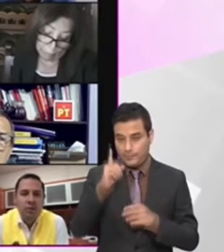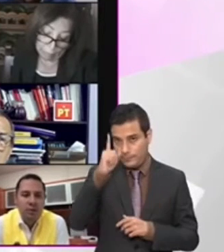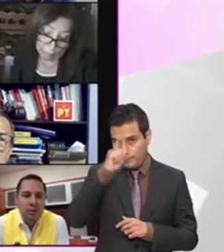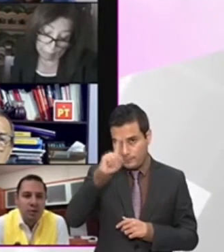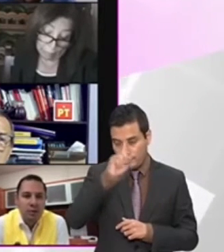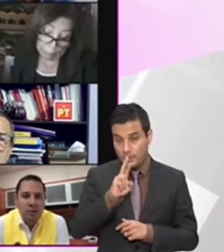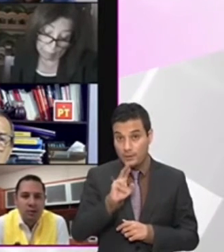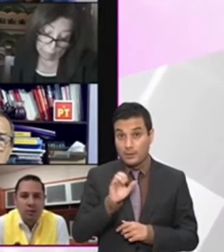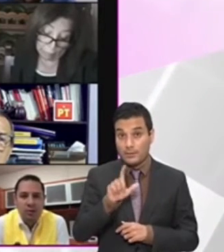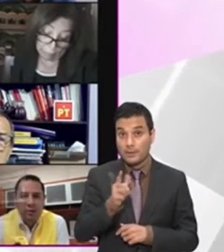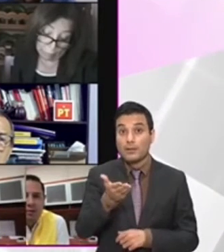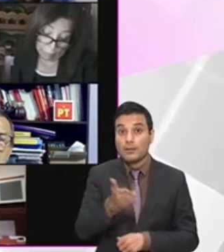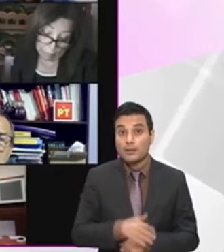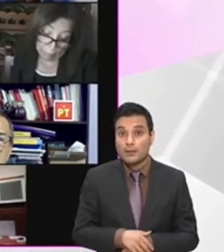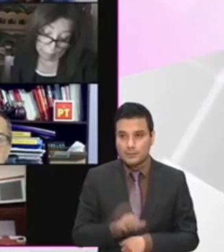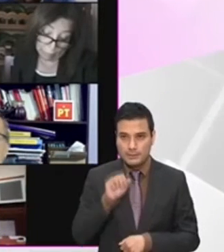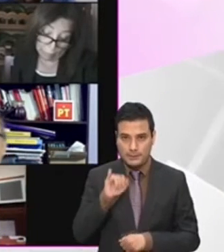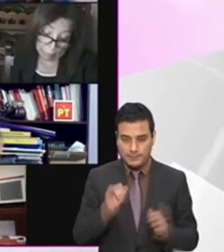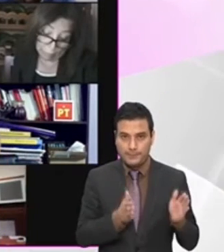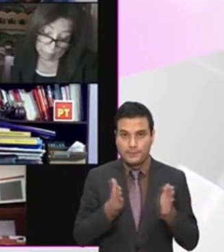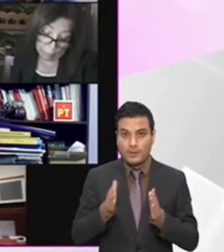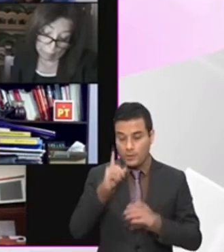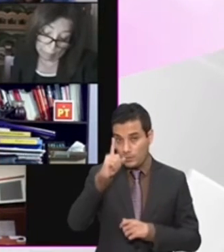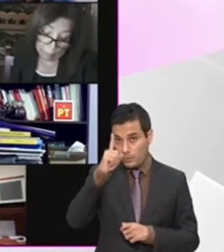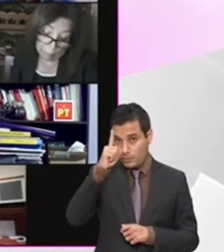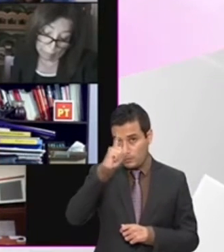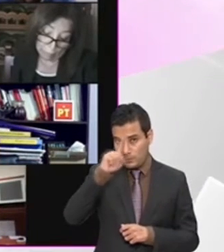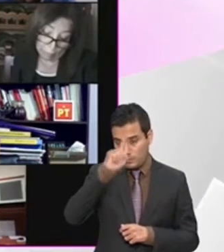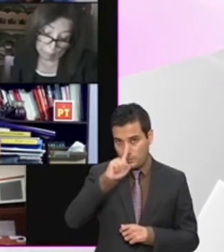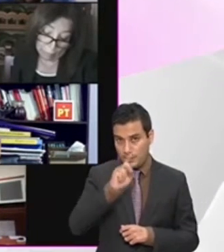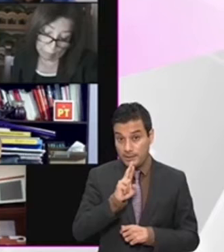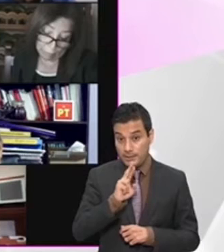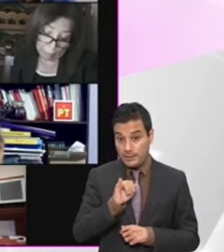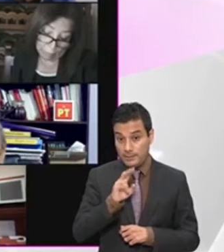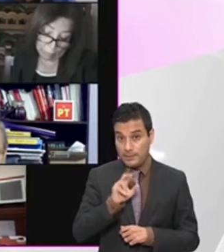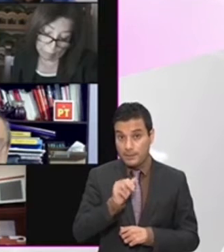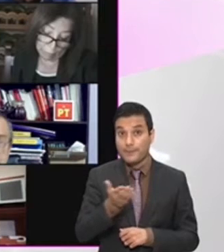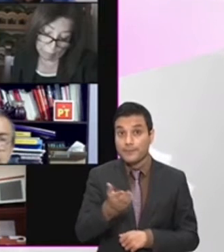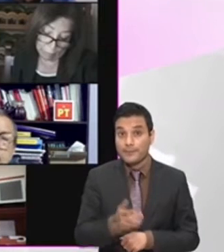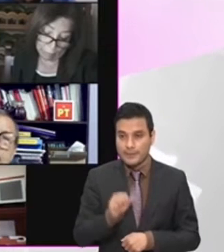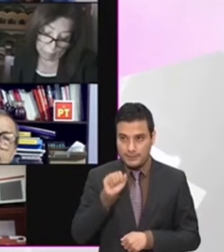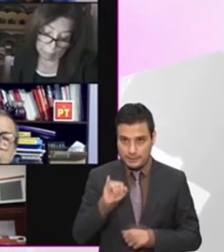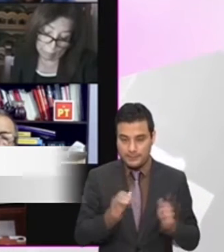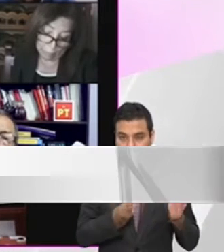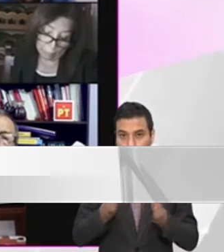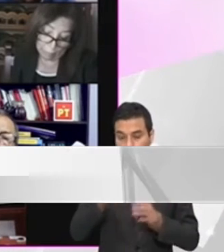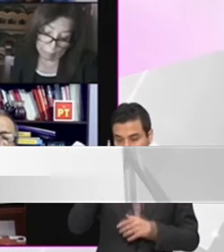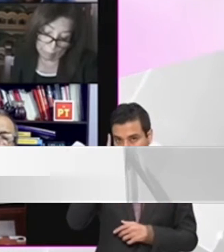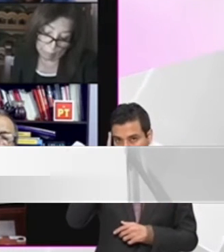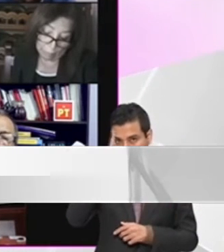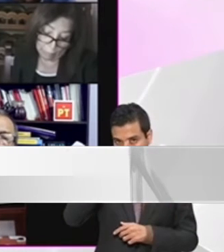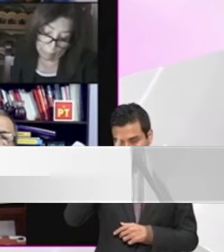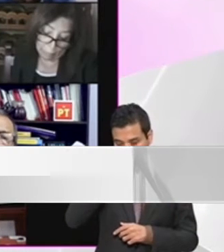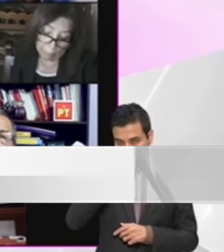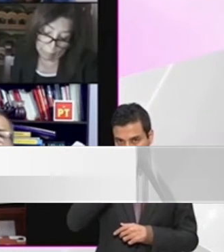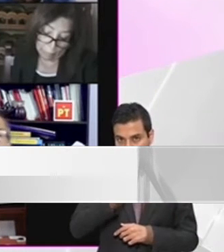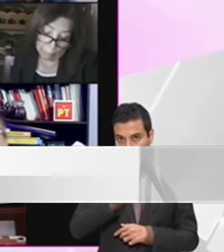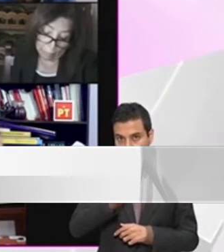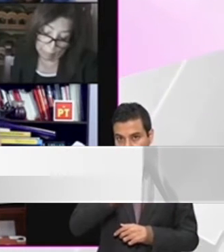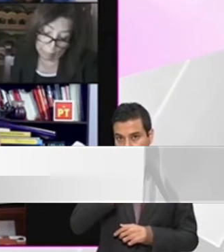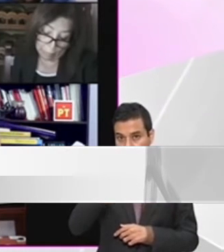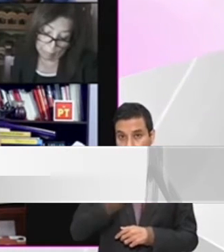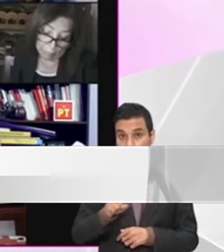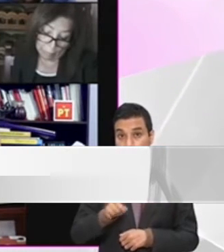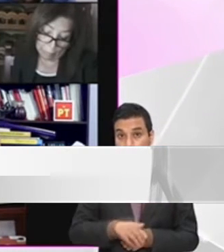El presidente Andrés Manuel López Obrador se refirió como un atentado a la democracia la determinación del Instituto